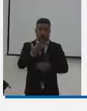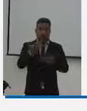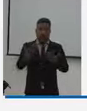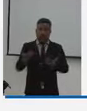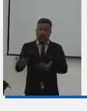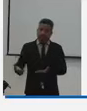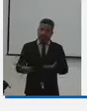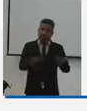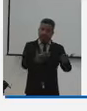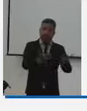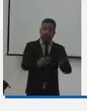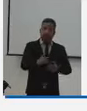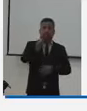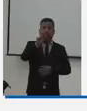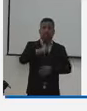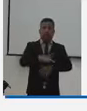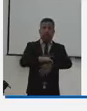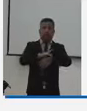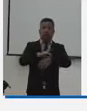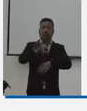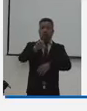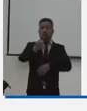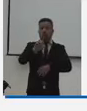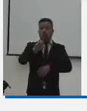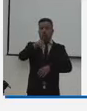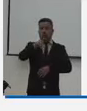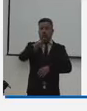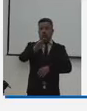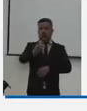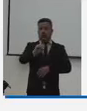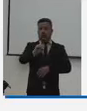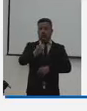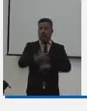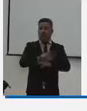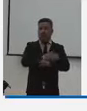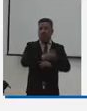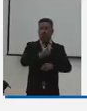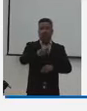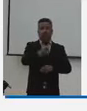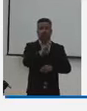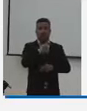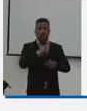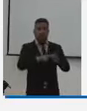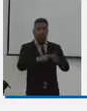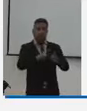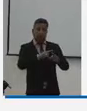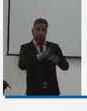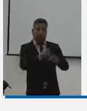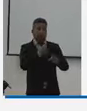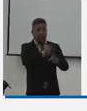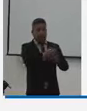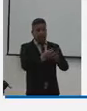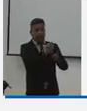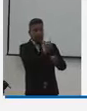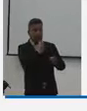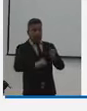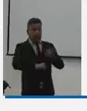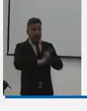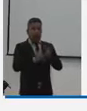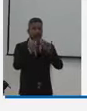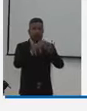ahora le doy el uso de la palabra al doctor Lombo para que le conteste su segundo o su primer